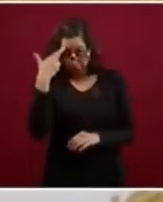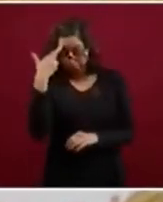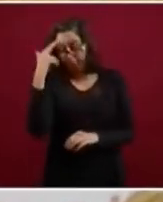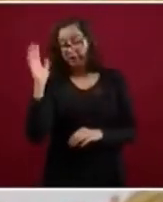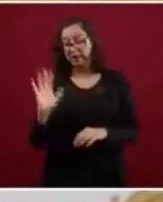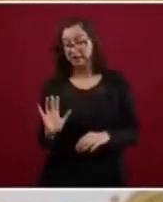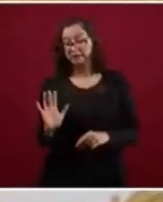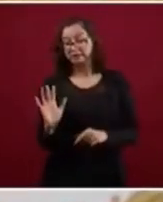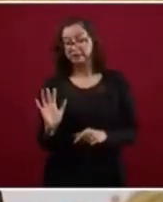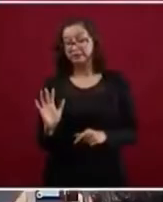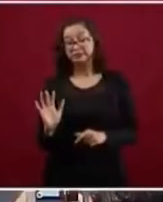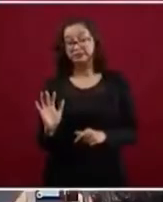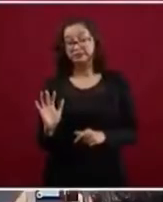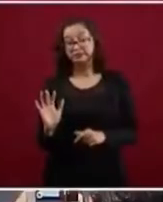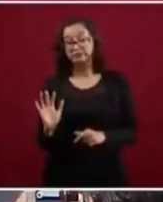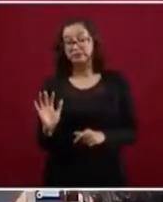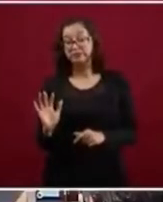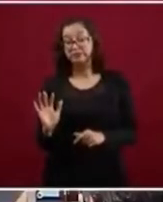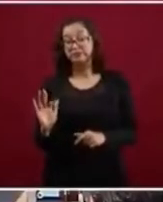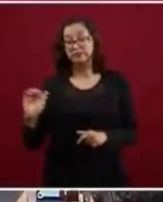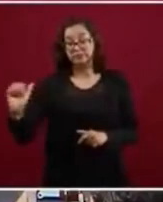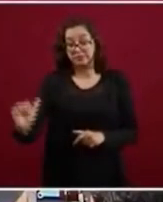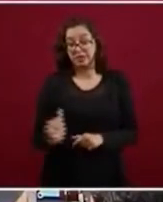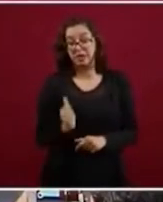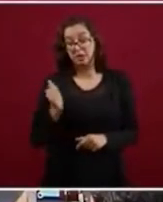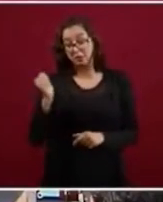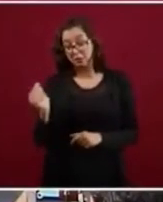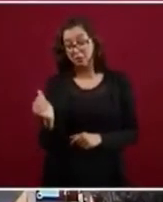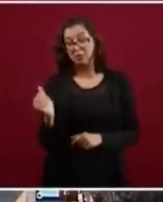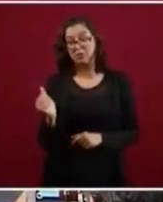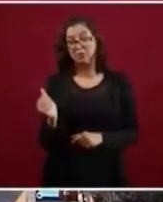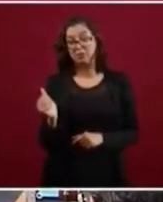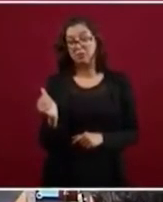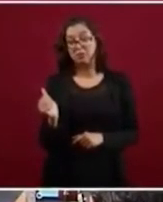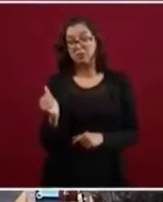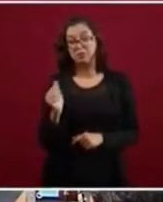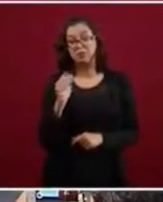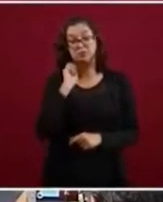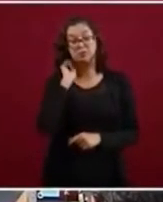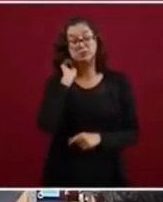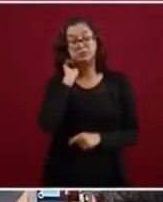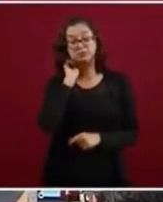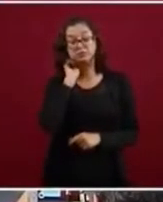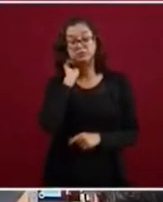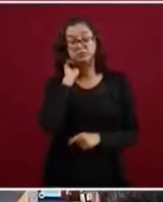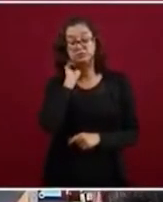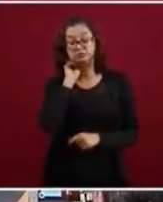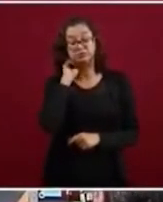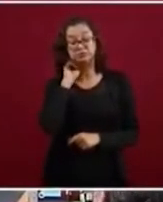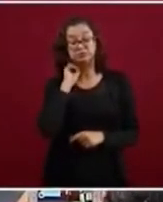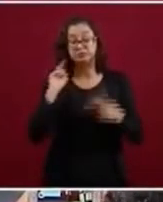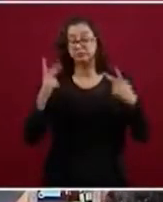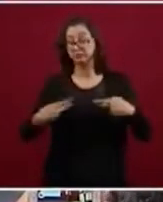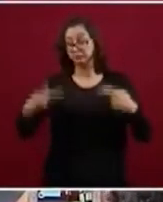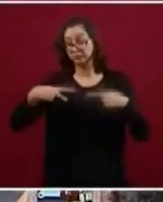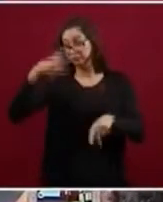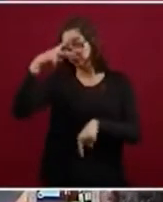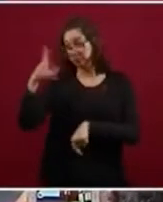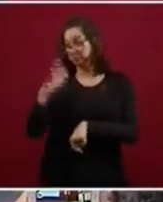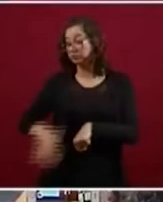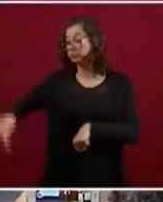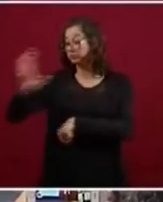y aquí aprovecho para hablarle al pueblo de México, me están